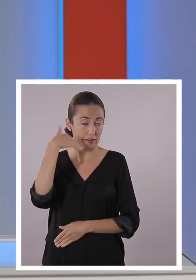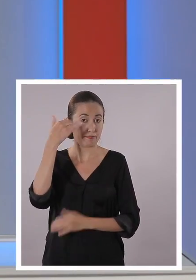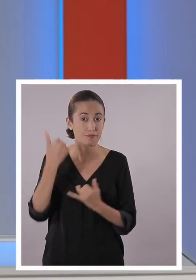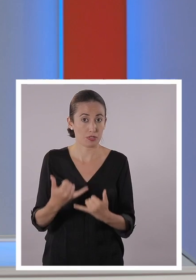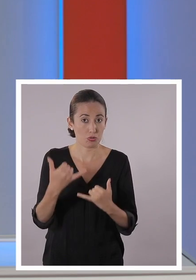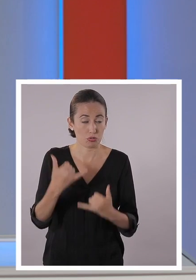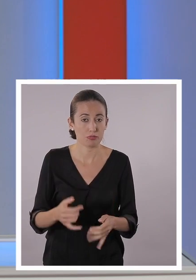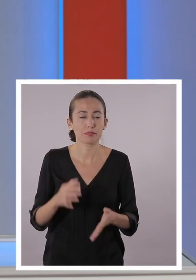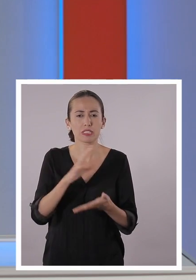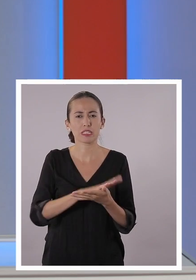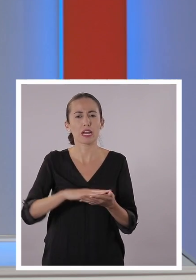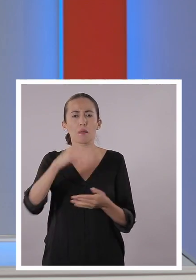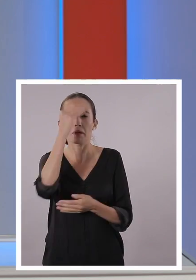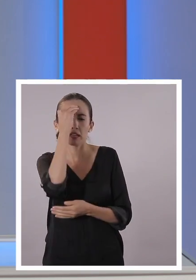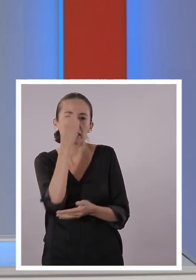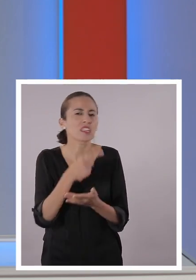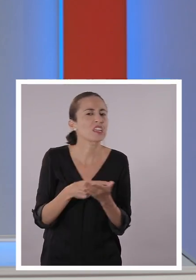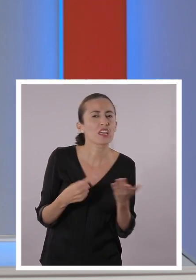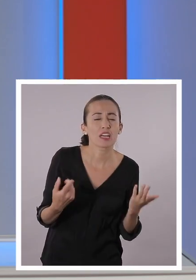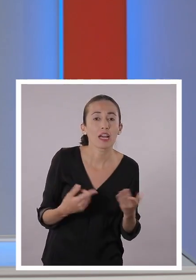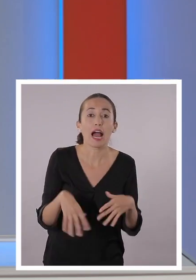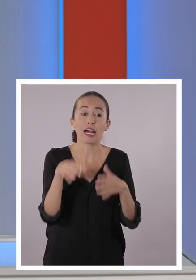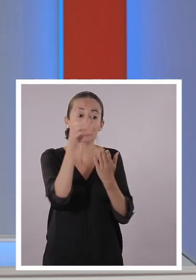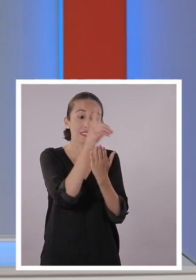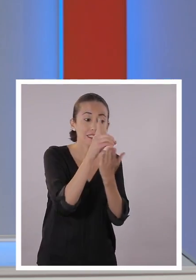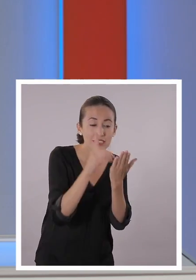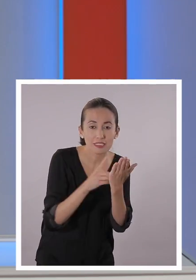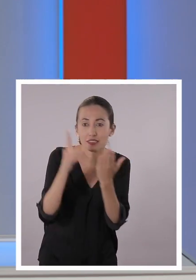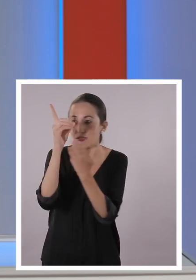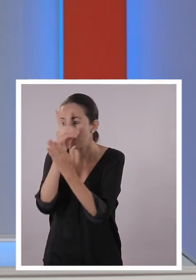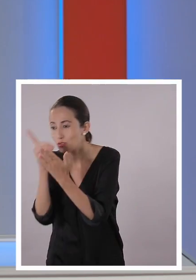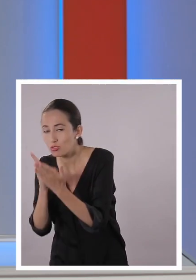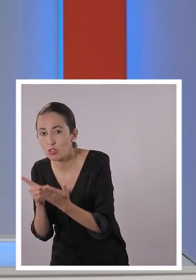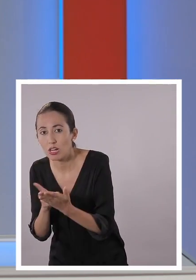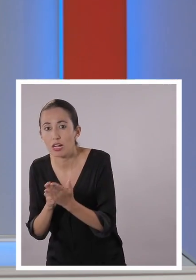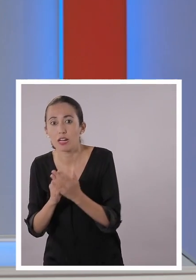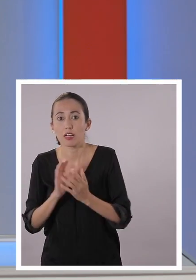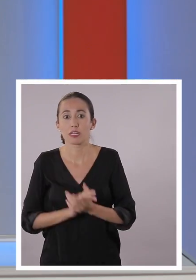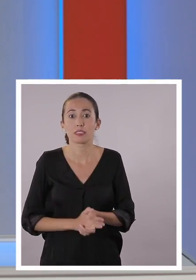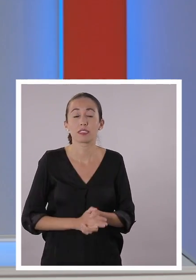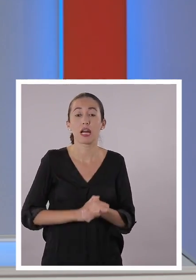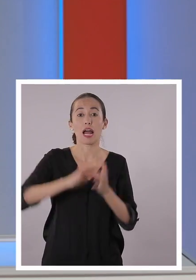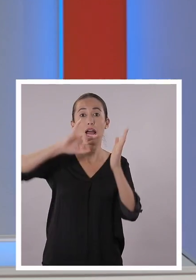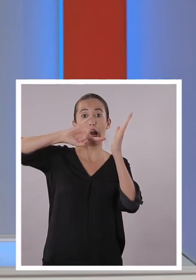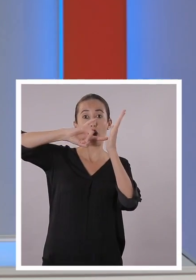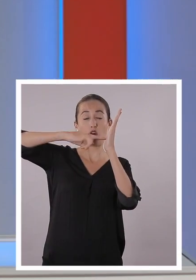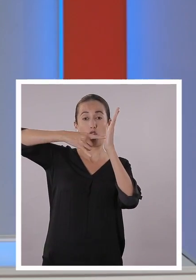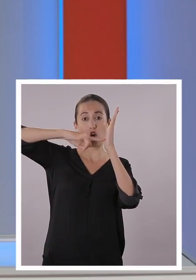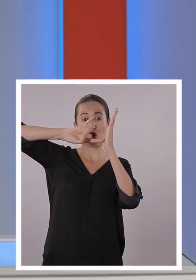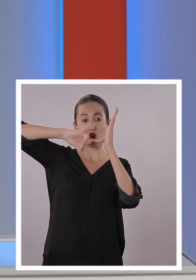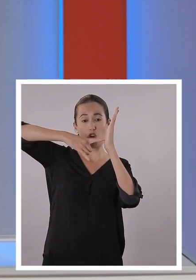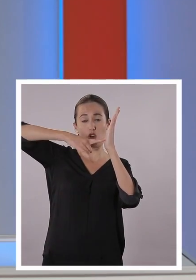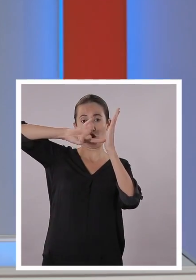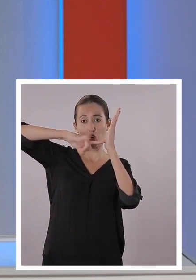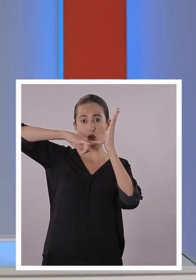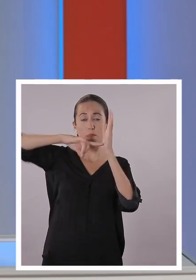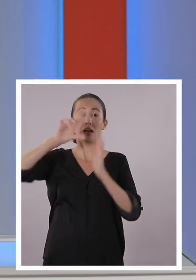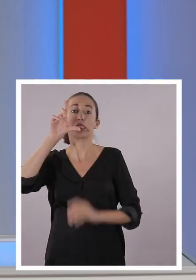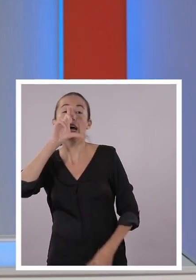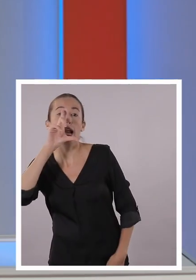Santi hace un momento, el día de hoy vamos a aprender a dibujar figuras geométricas usando simplemente el compás,